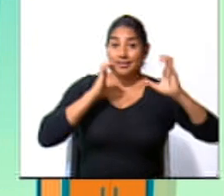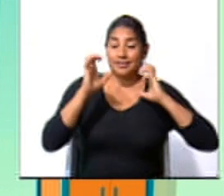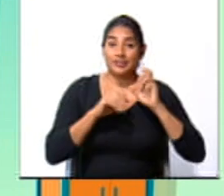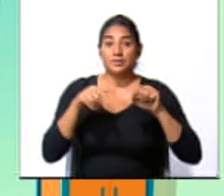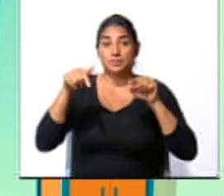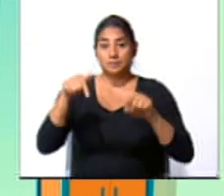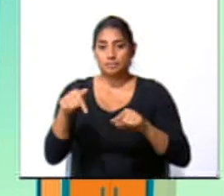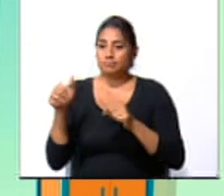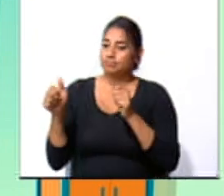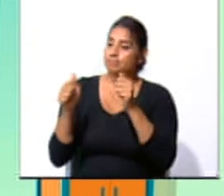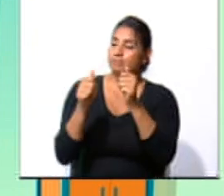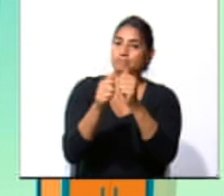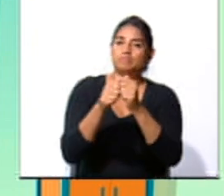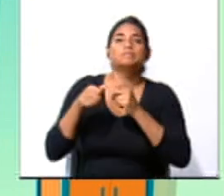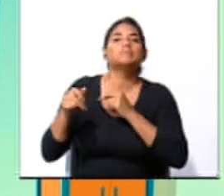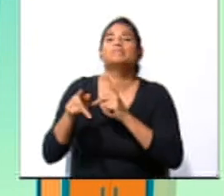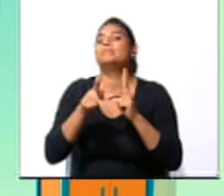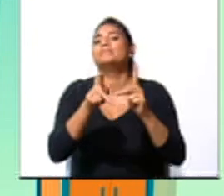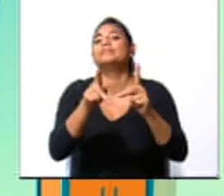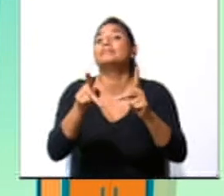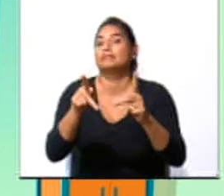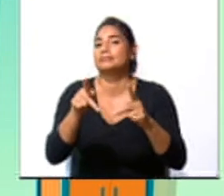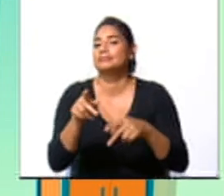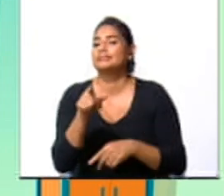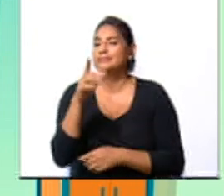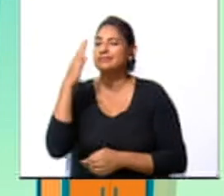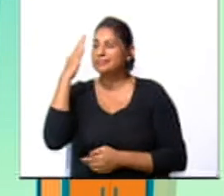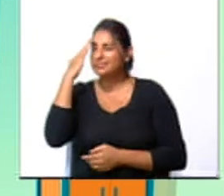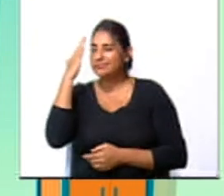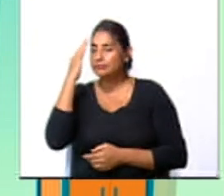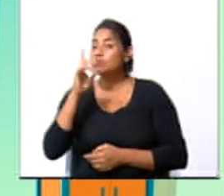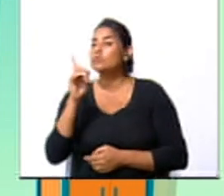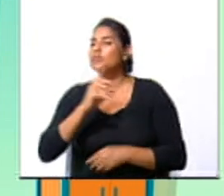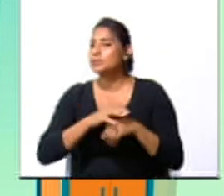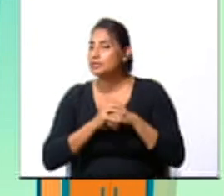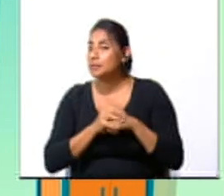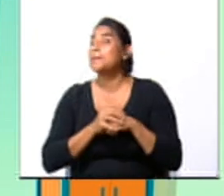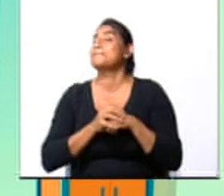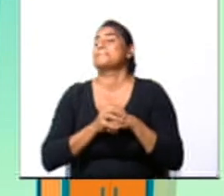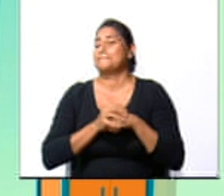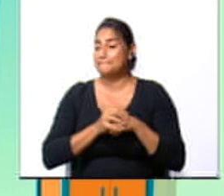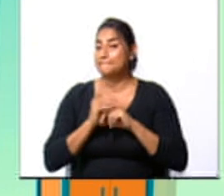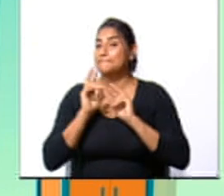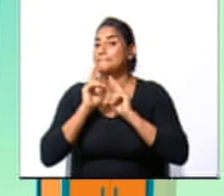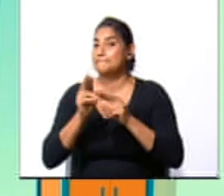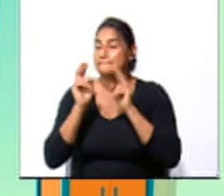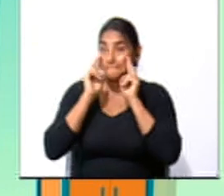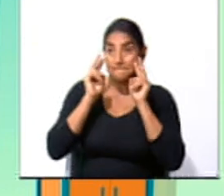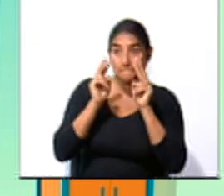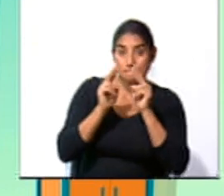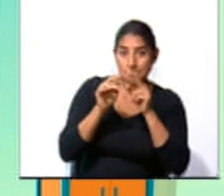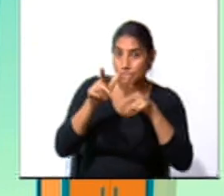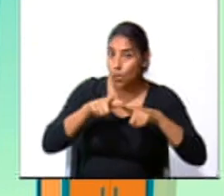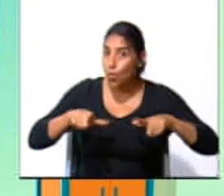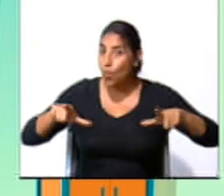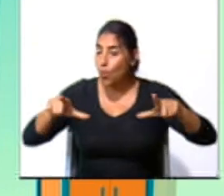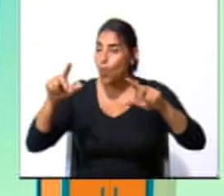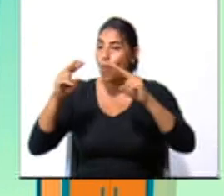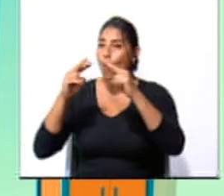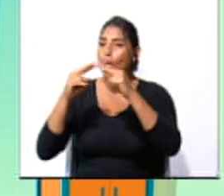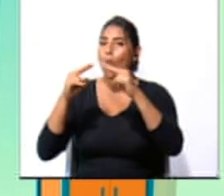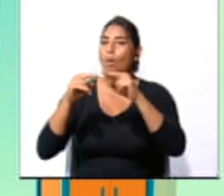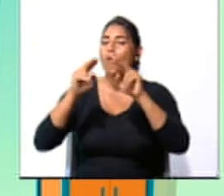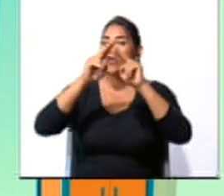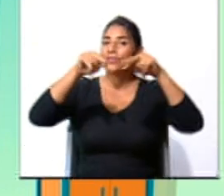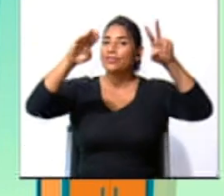Hoy me los voy a llevar de paseo. ¿Ya saben a dónde? Pues bien, vamos a conocer un poquito sobre